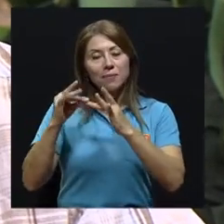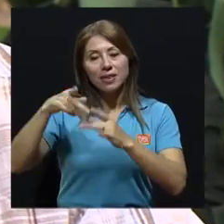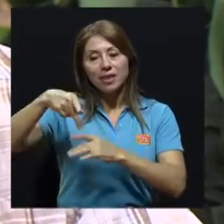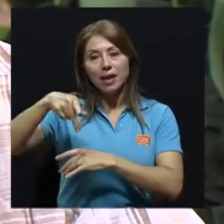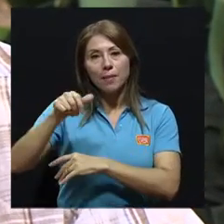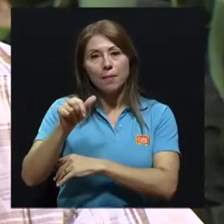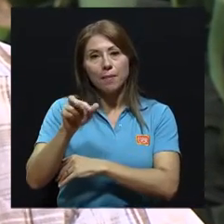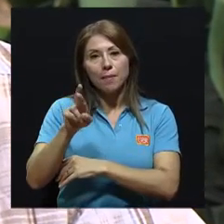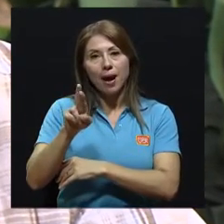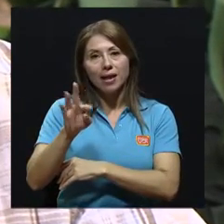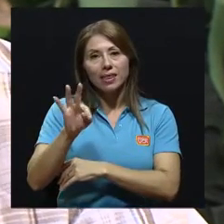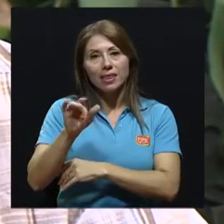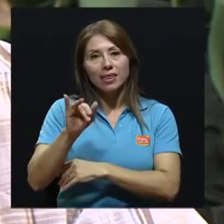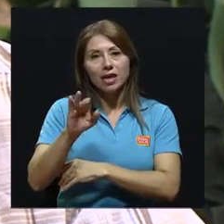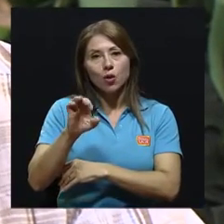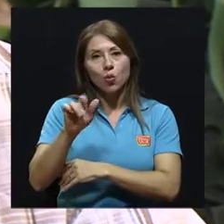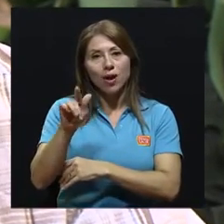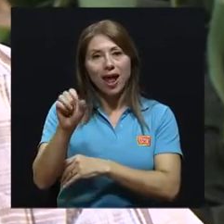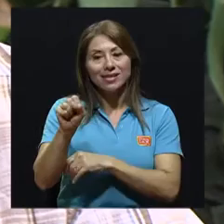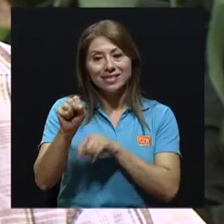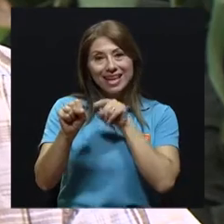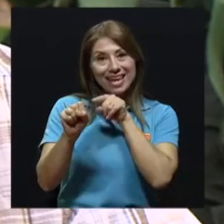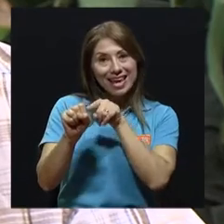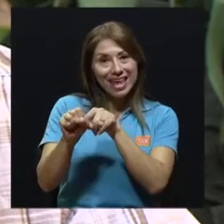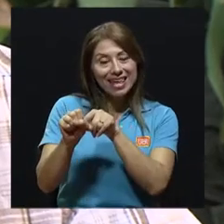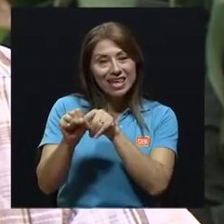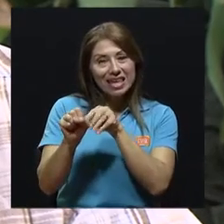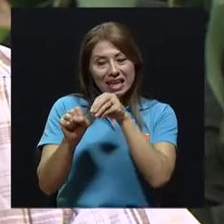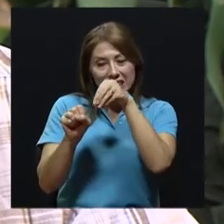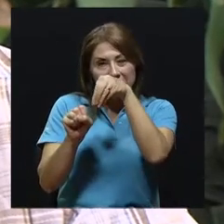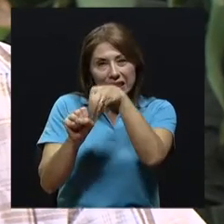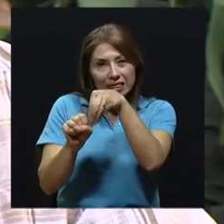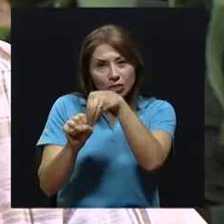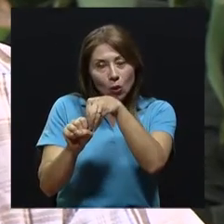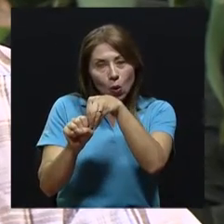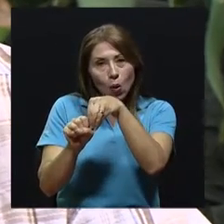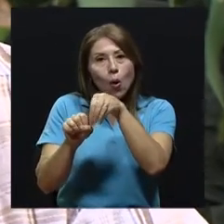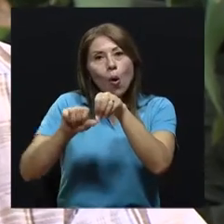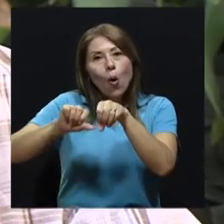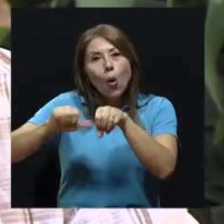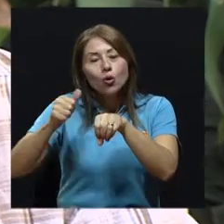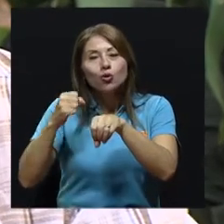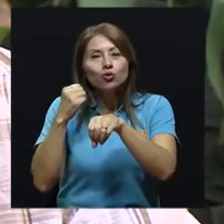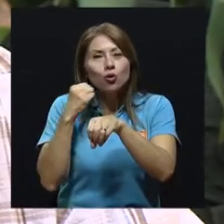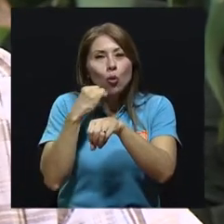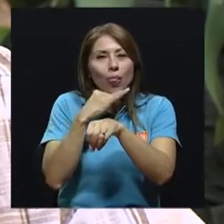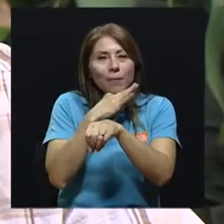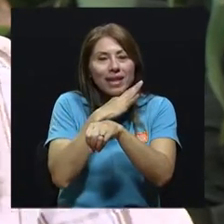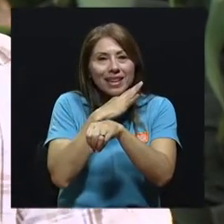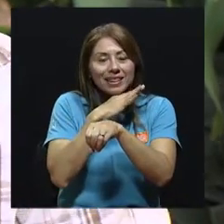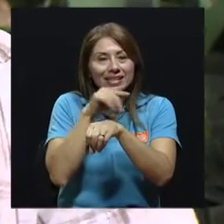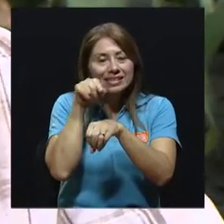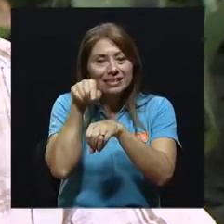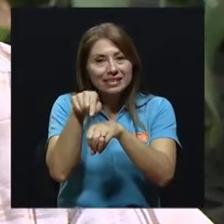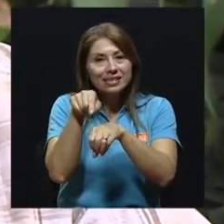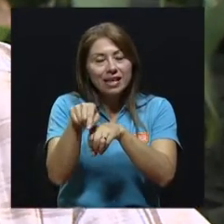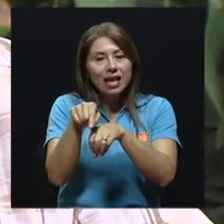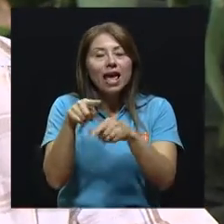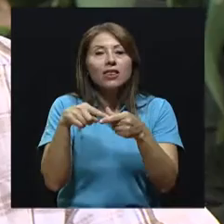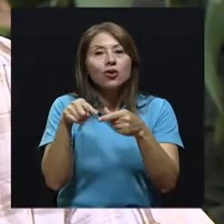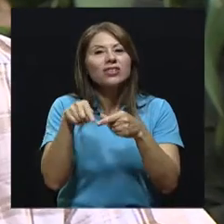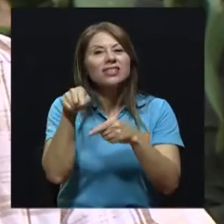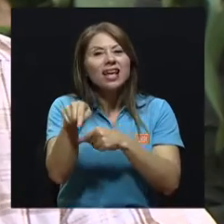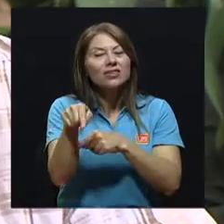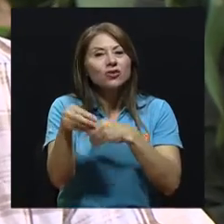dentro de las partículas pueden haber otra serie de contaminantes dentro, absorbidas en ellas, en la superficie o dentro de ellas.